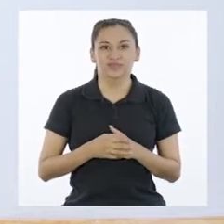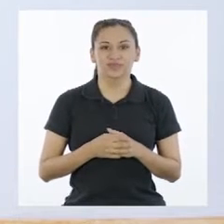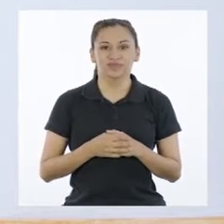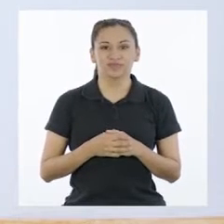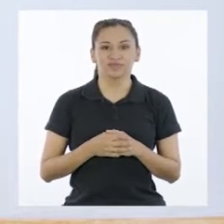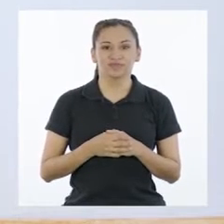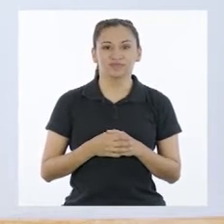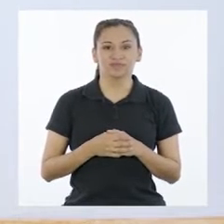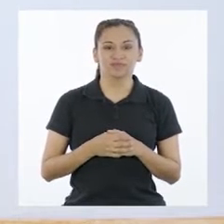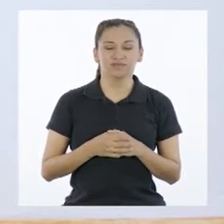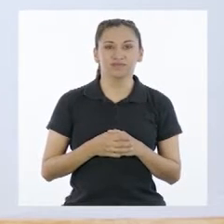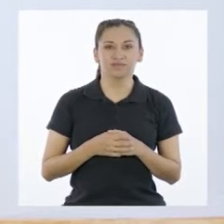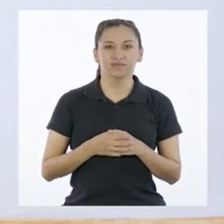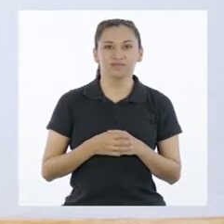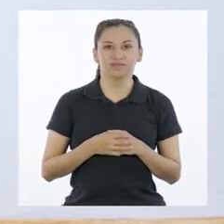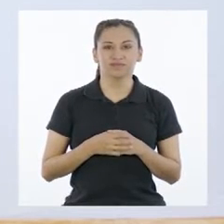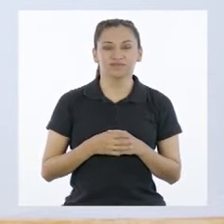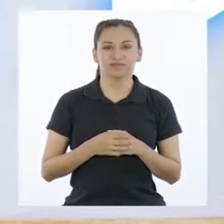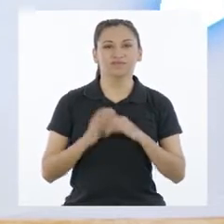¿Ves? vez.